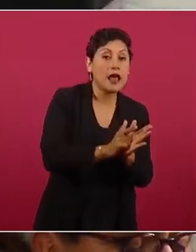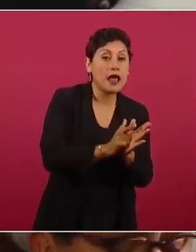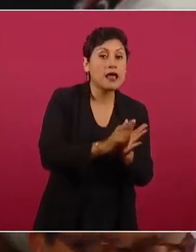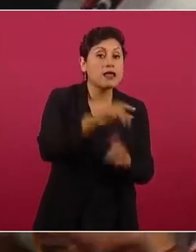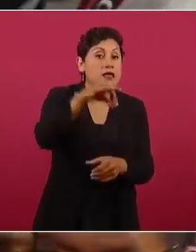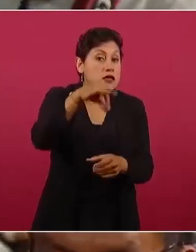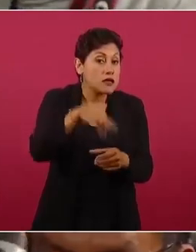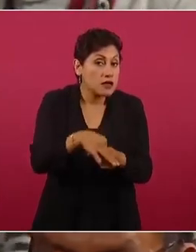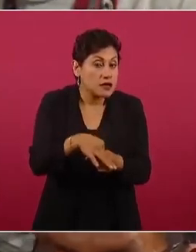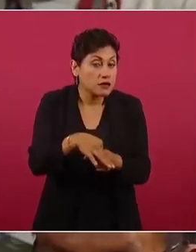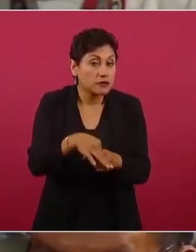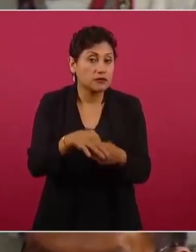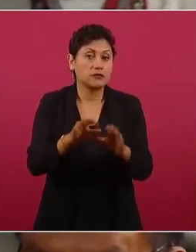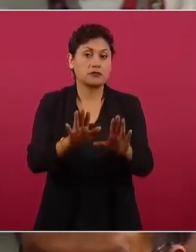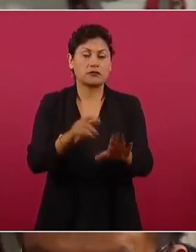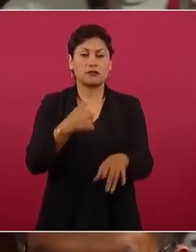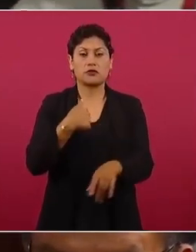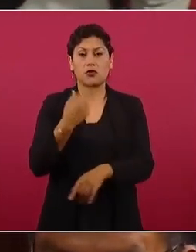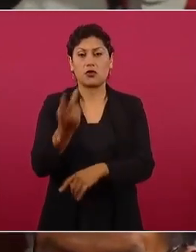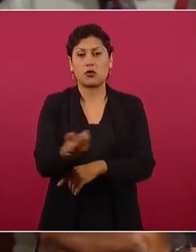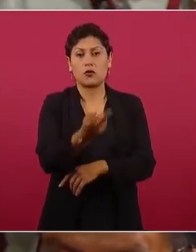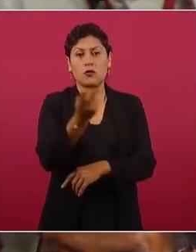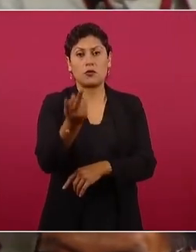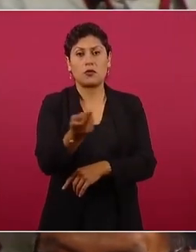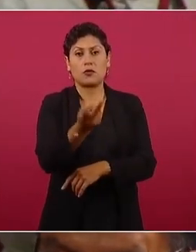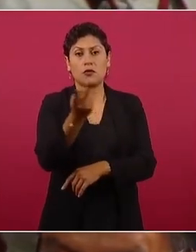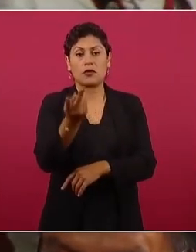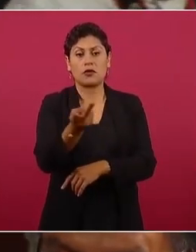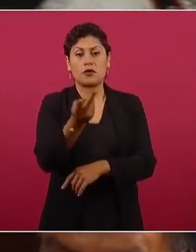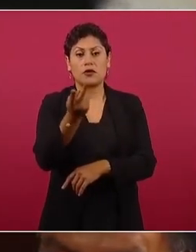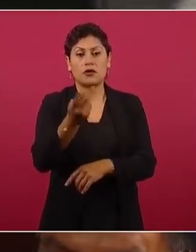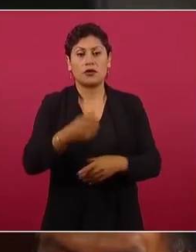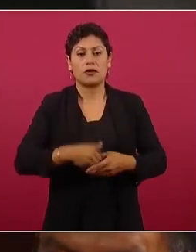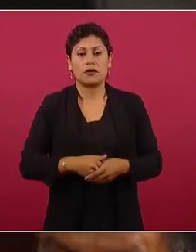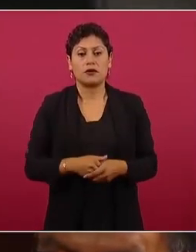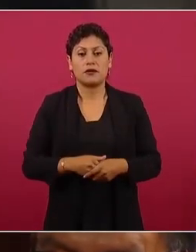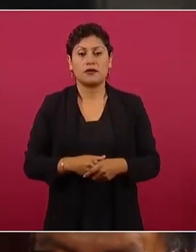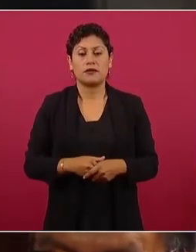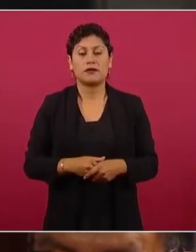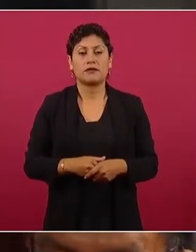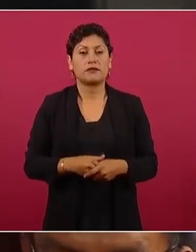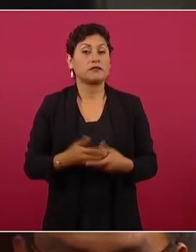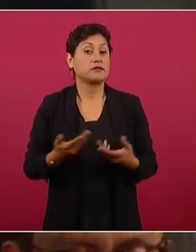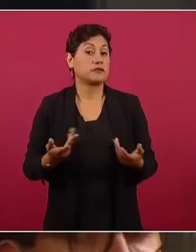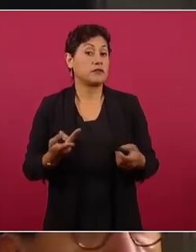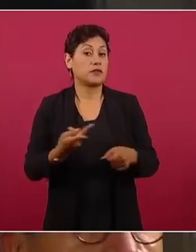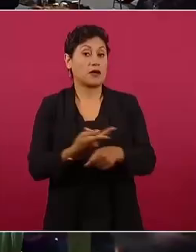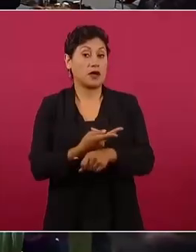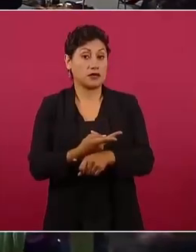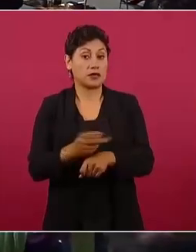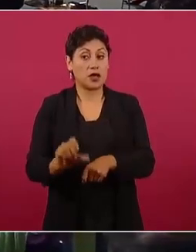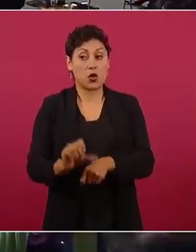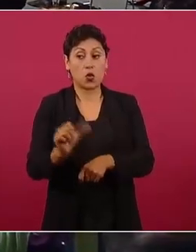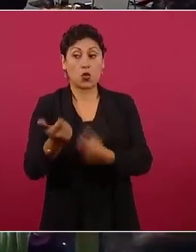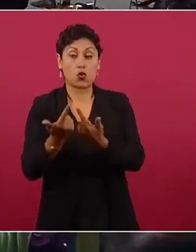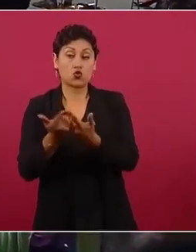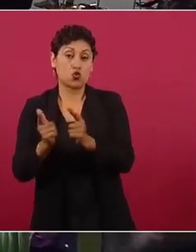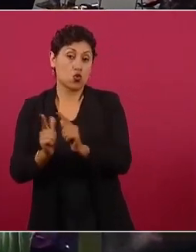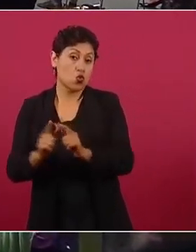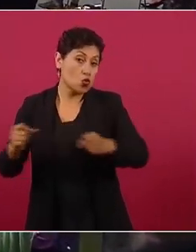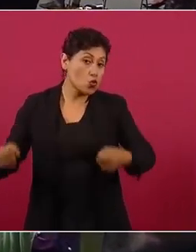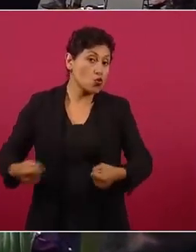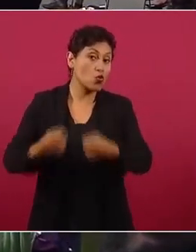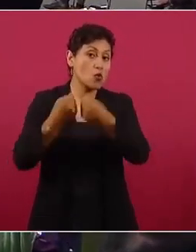Mi pregunta es acerca de la reforma electoral, señor presidente. La oposición ya dijo que no apoyaría la